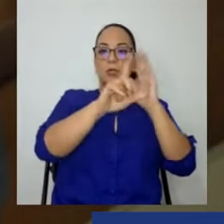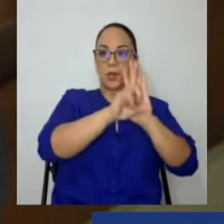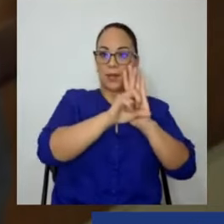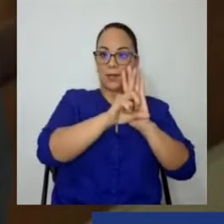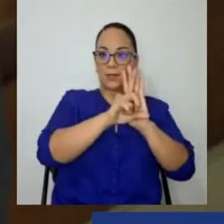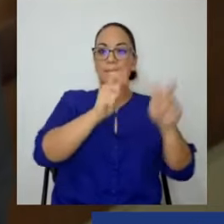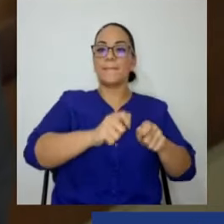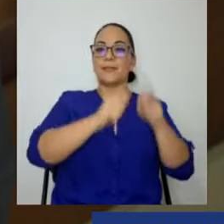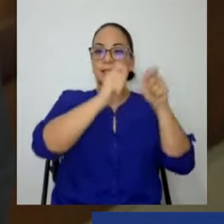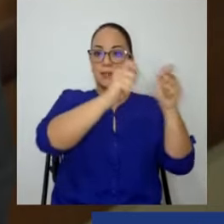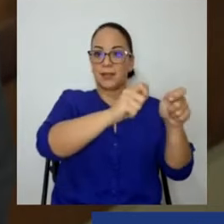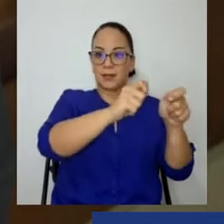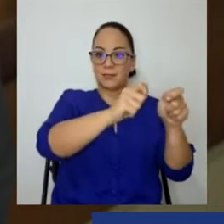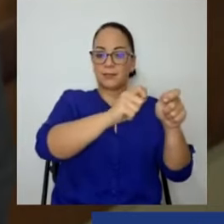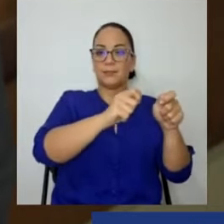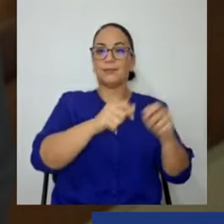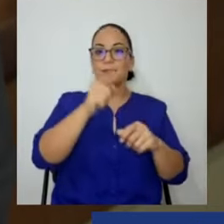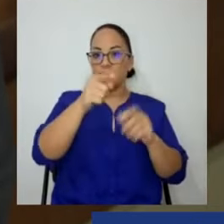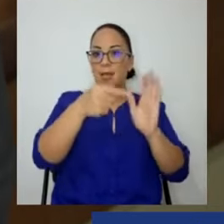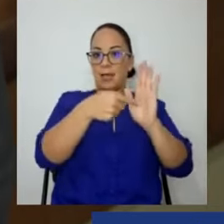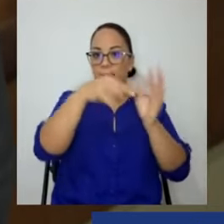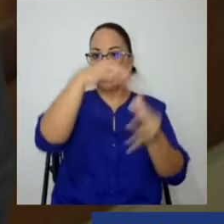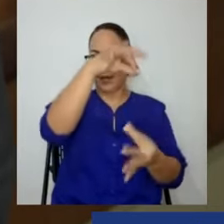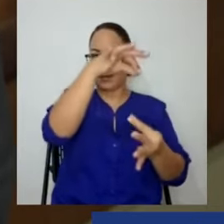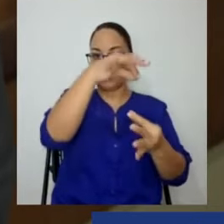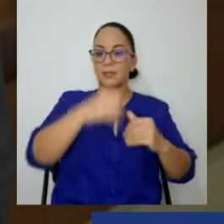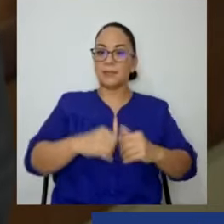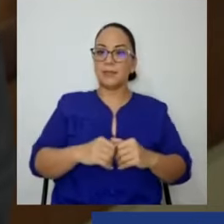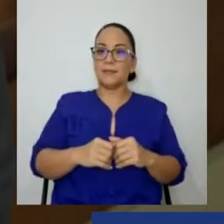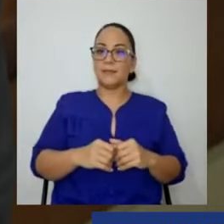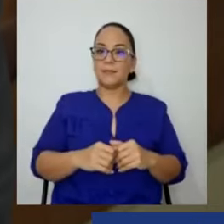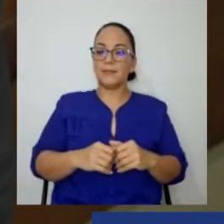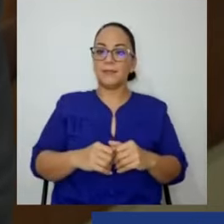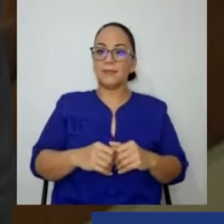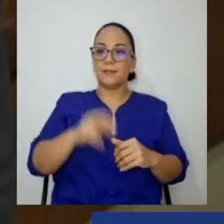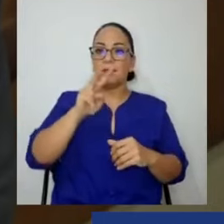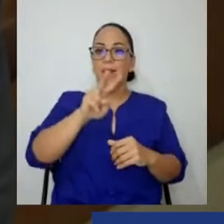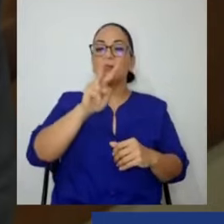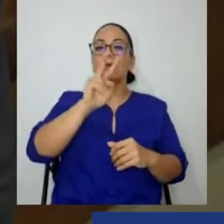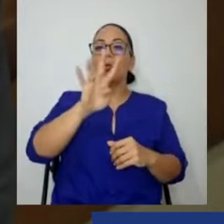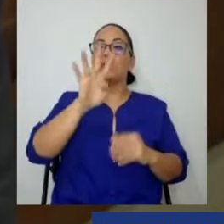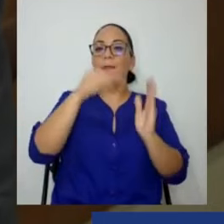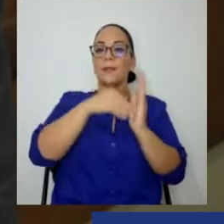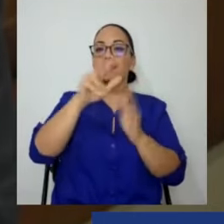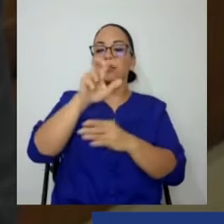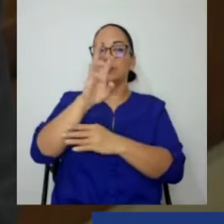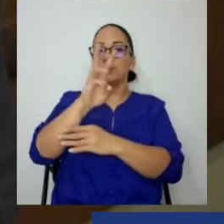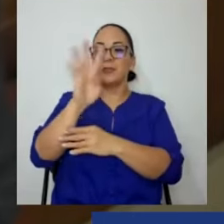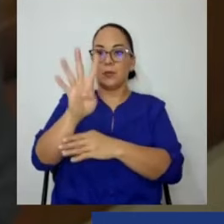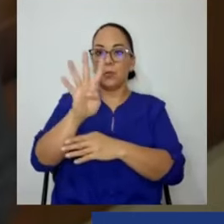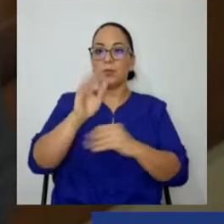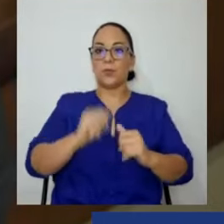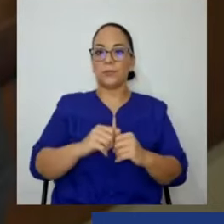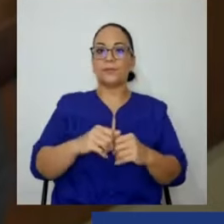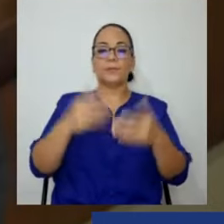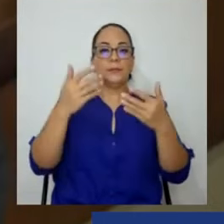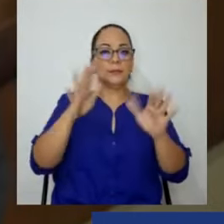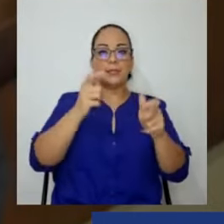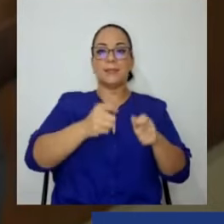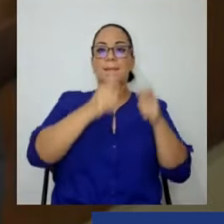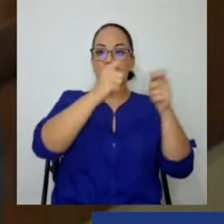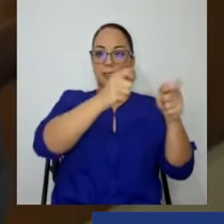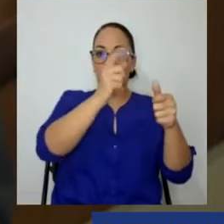presentar un proyecto de ley, que es este. El usted me decía, el 24.364. Se presentó primero.